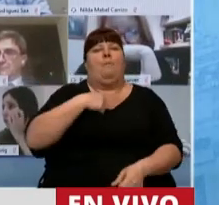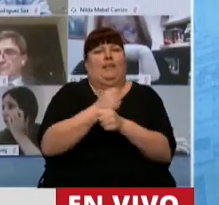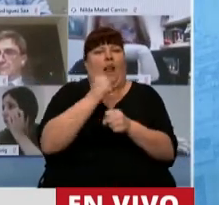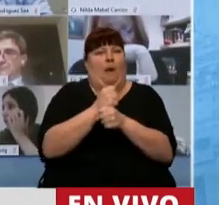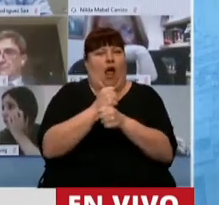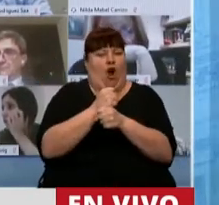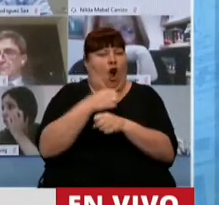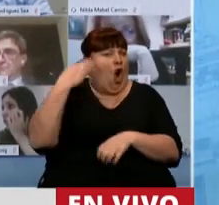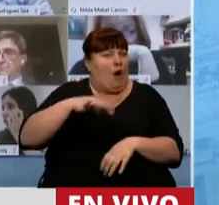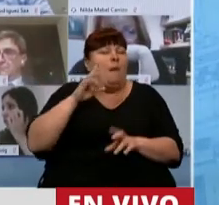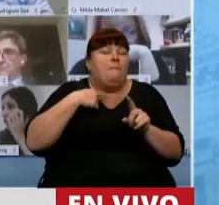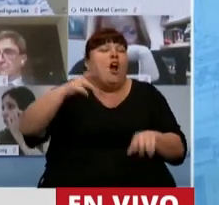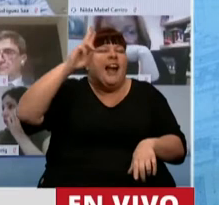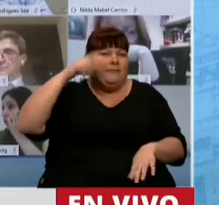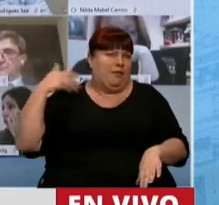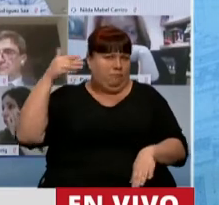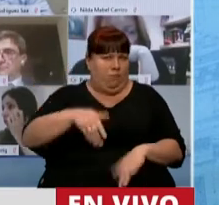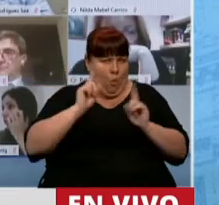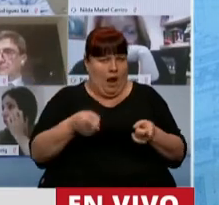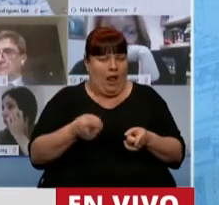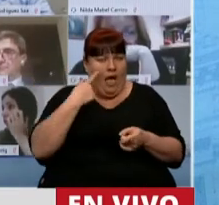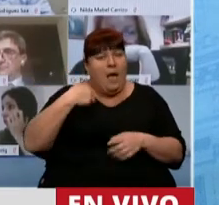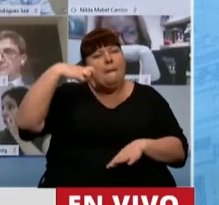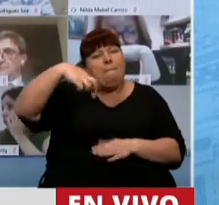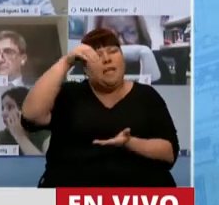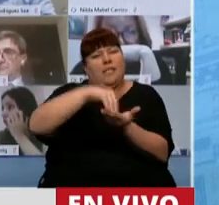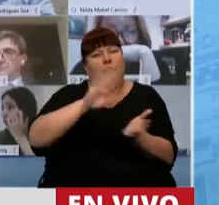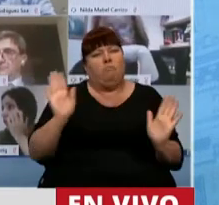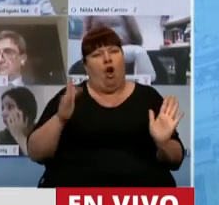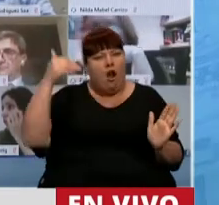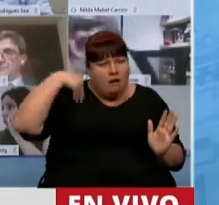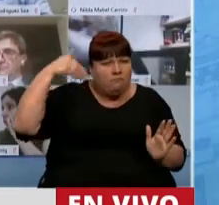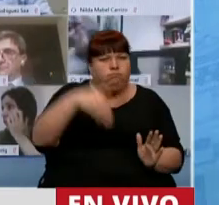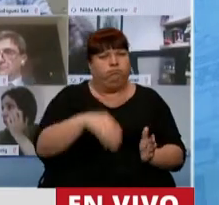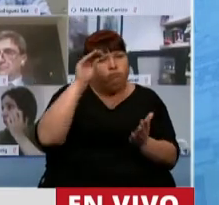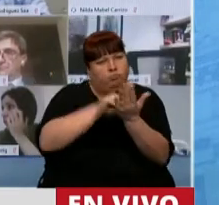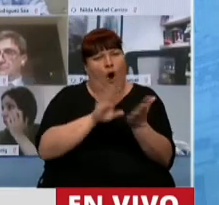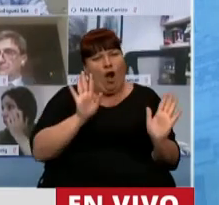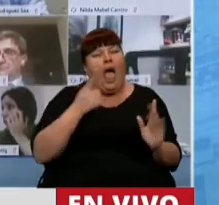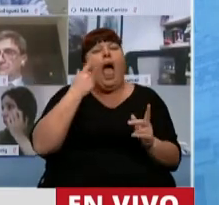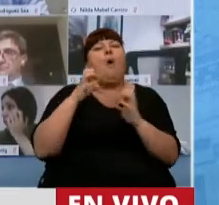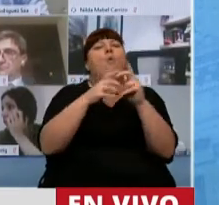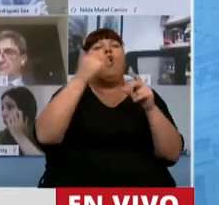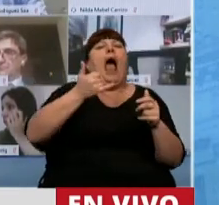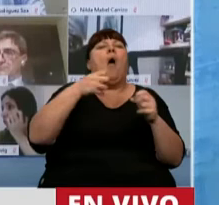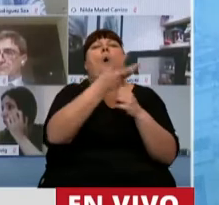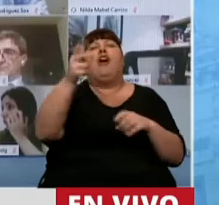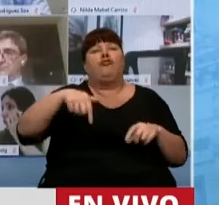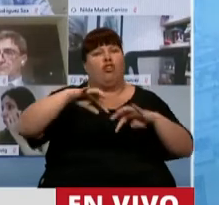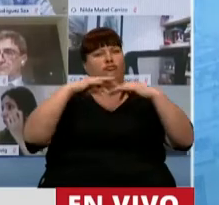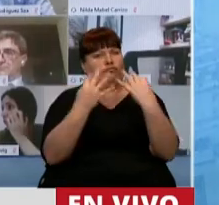deber. Aunque sea por respeto, tómenos el presente. Tómenos el presente y determine qué quórum hay acá,